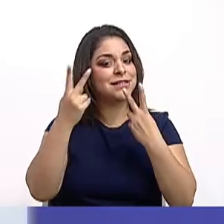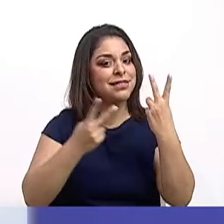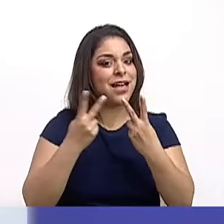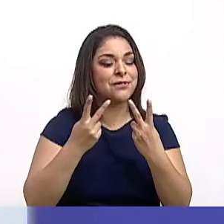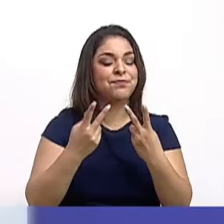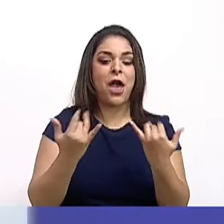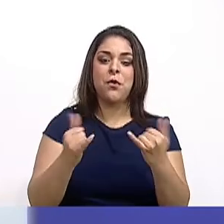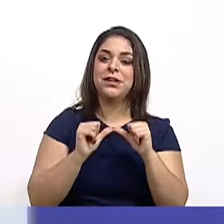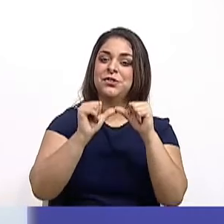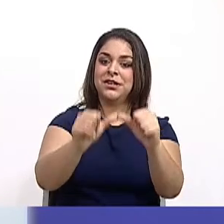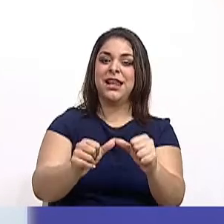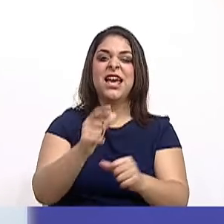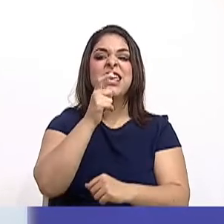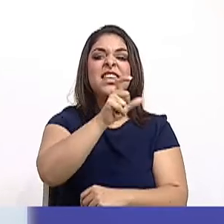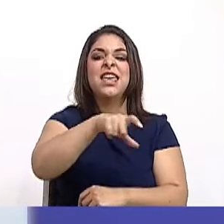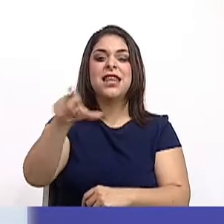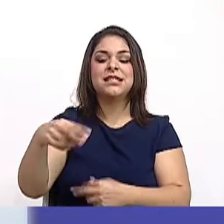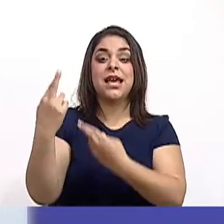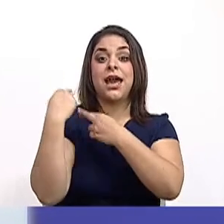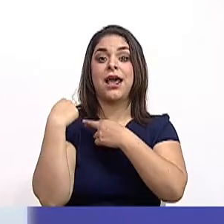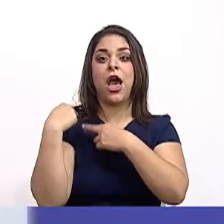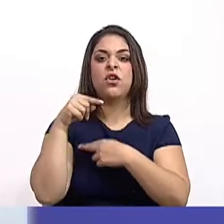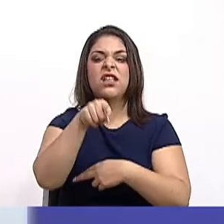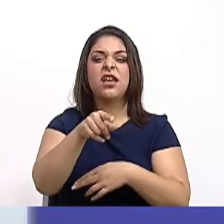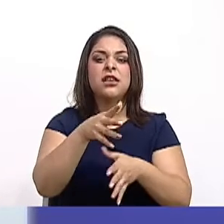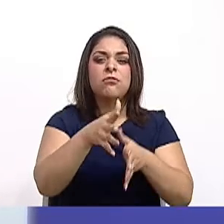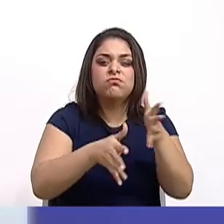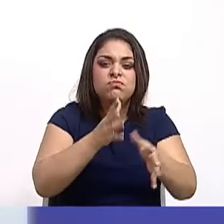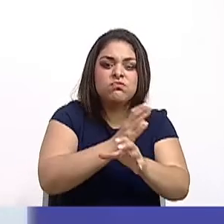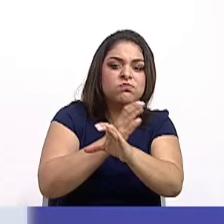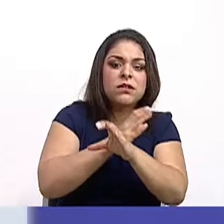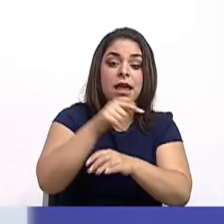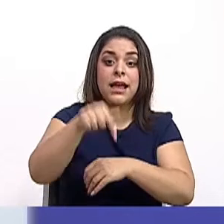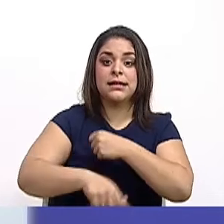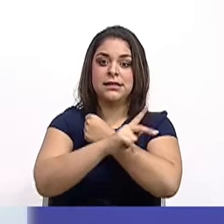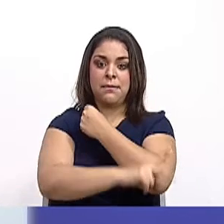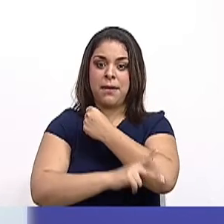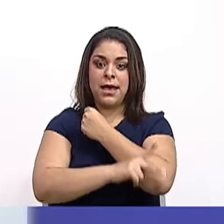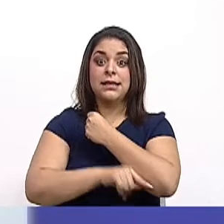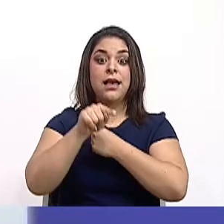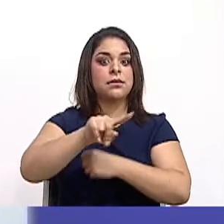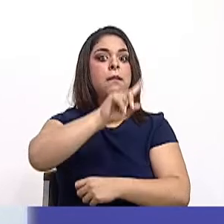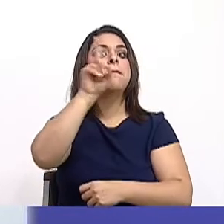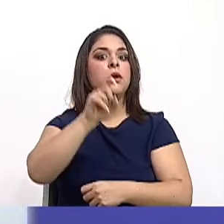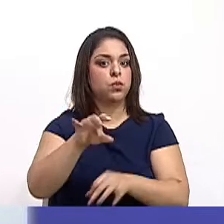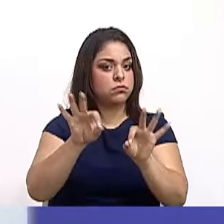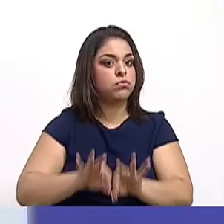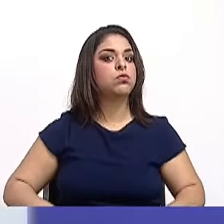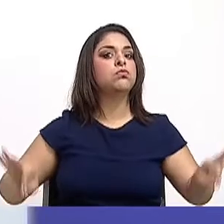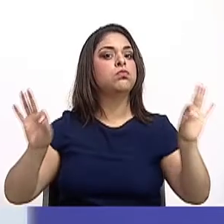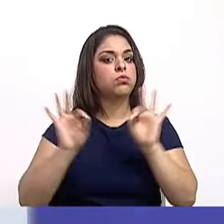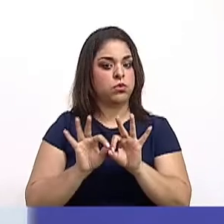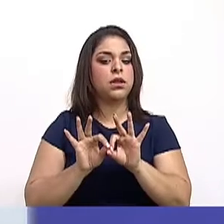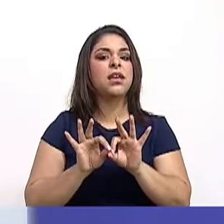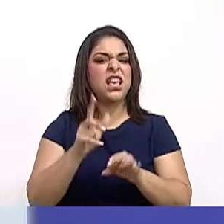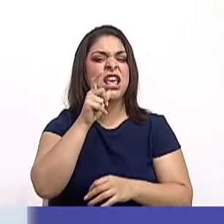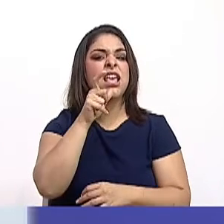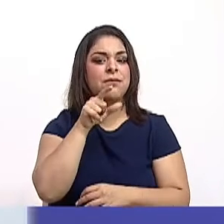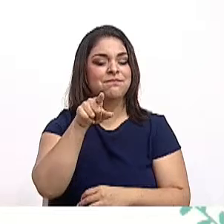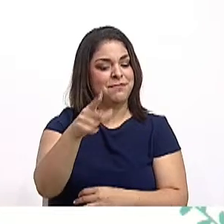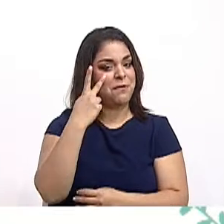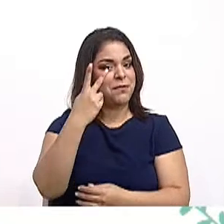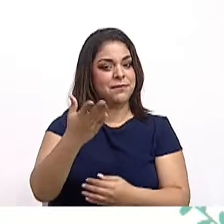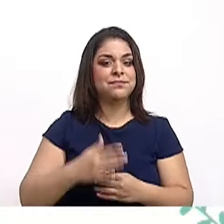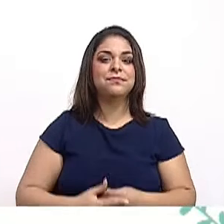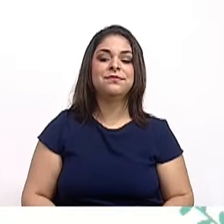continuamos. ¿Quiénes son los encargados de esa conservación en nuestro país? Una pregunta muy importante. Entonces, a eso vamos.